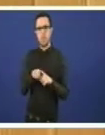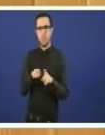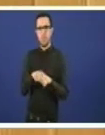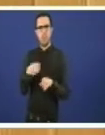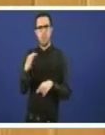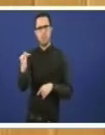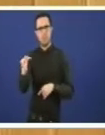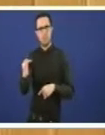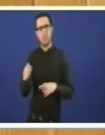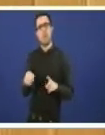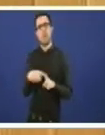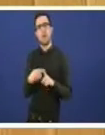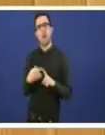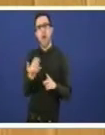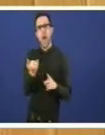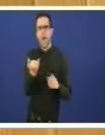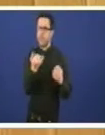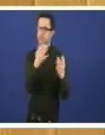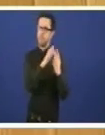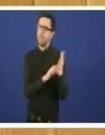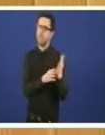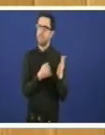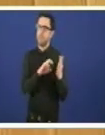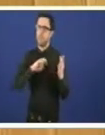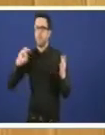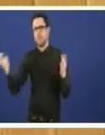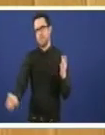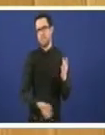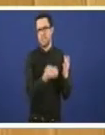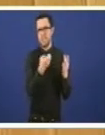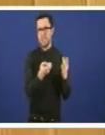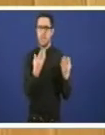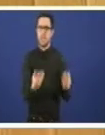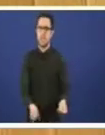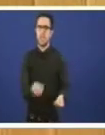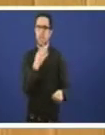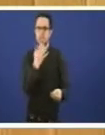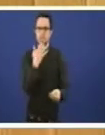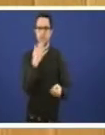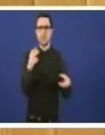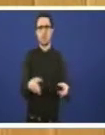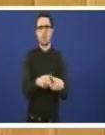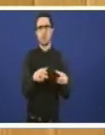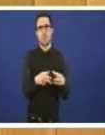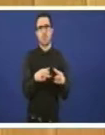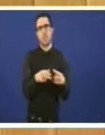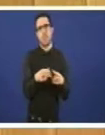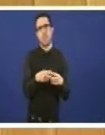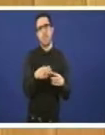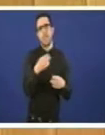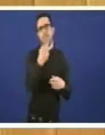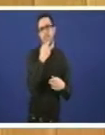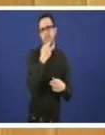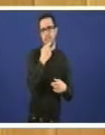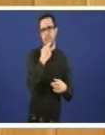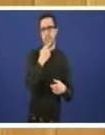informes moi variados. Eu, por exemplo, teño aquí o informe da Sociedade Británica de Medicina Ecológica, no que